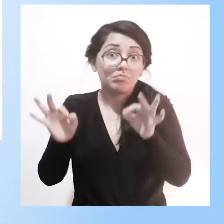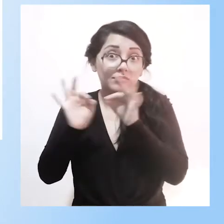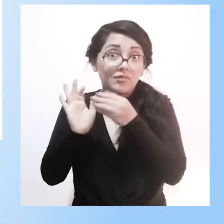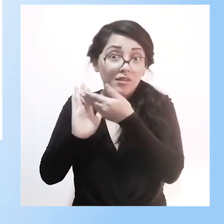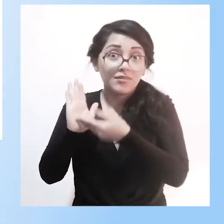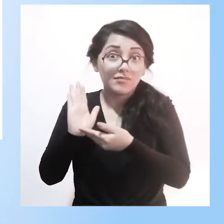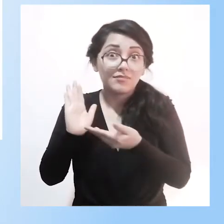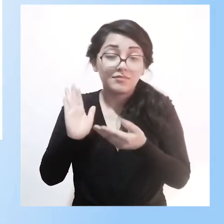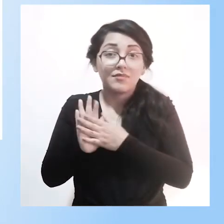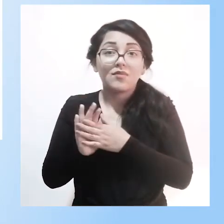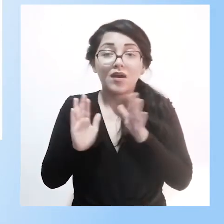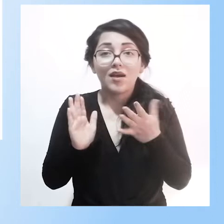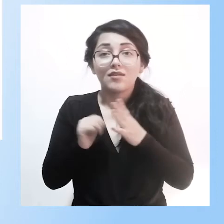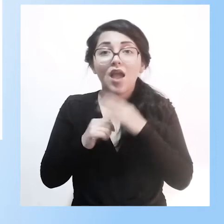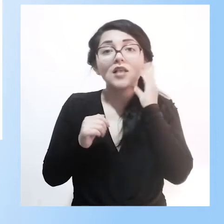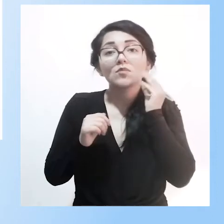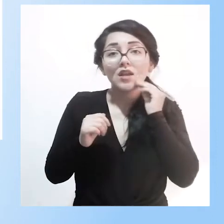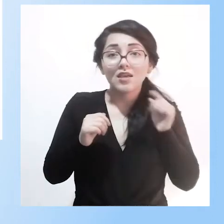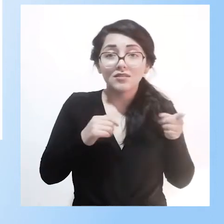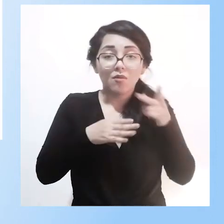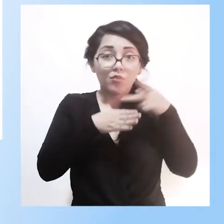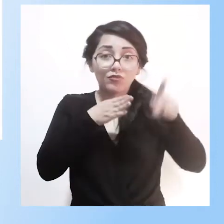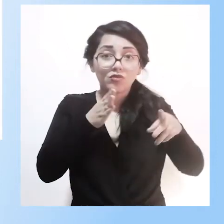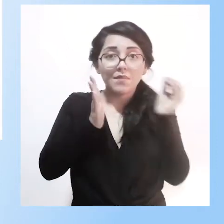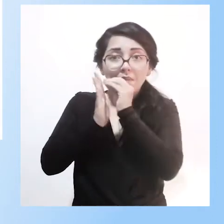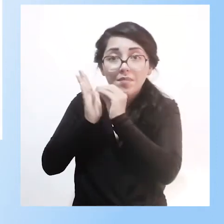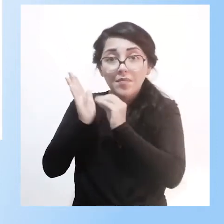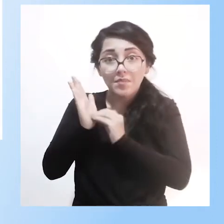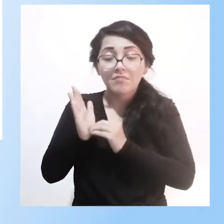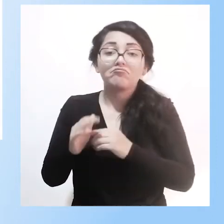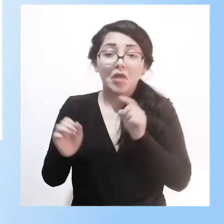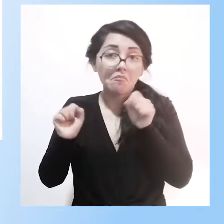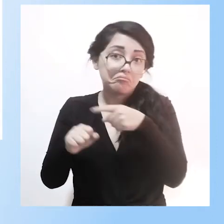de experiencias, se pueden interesar en ello.